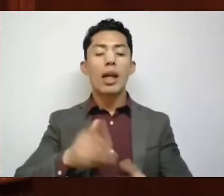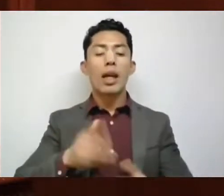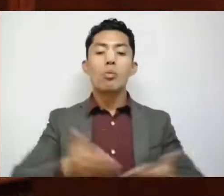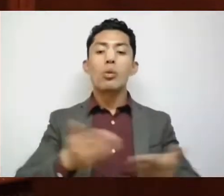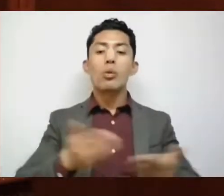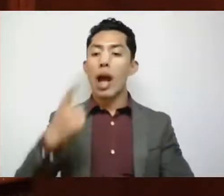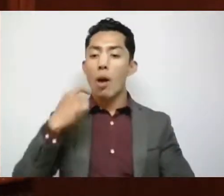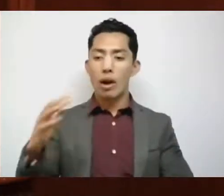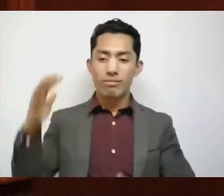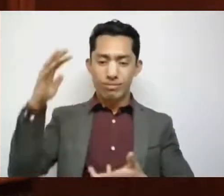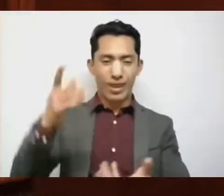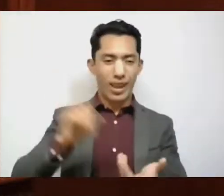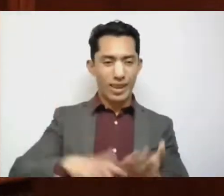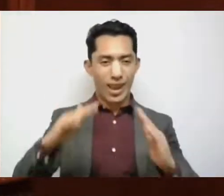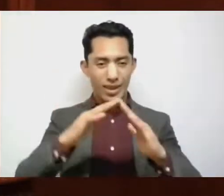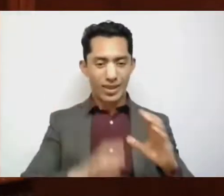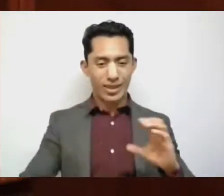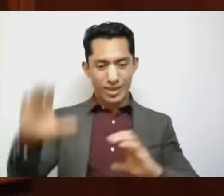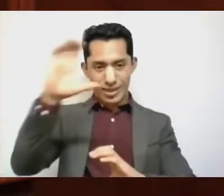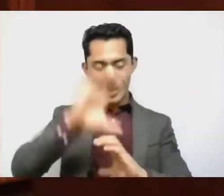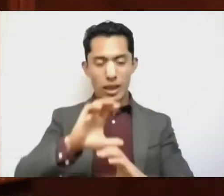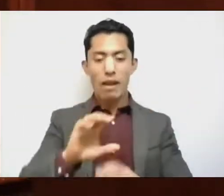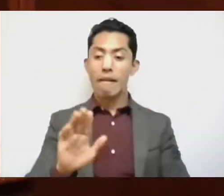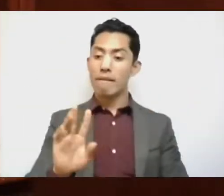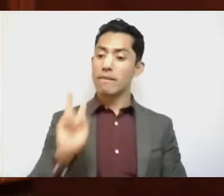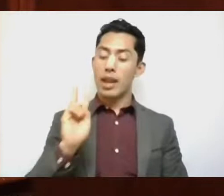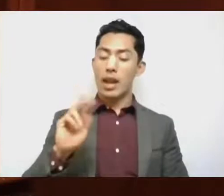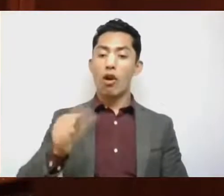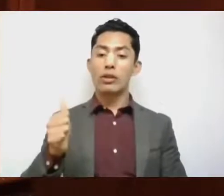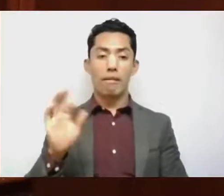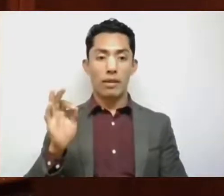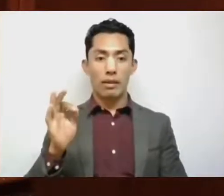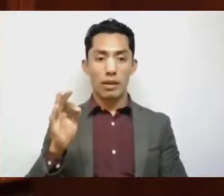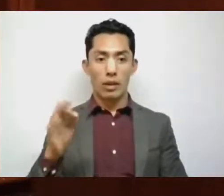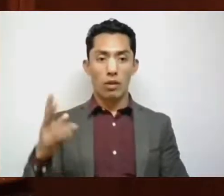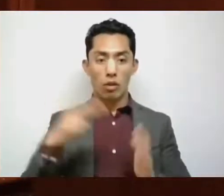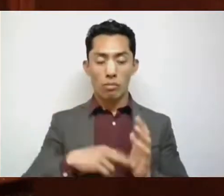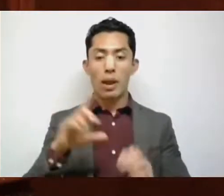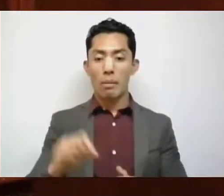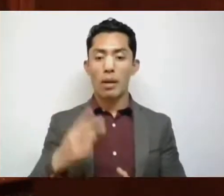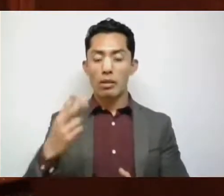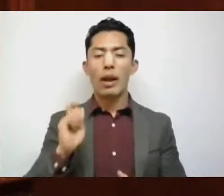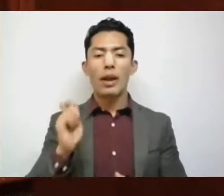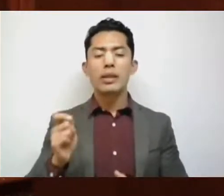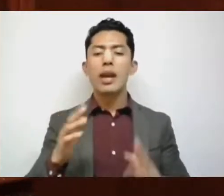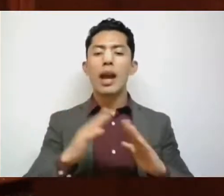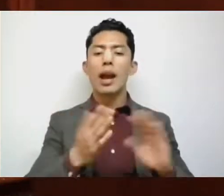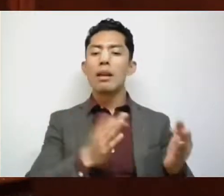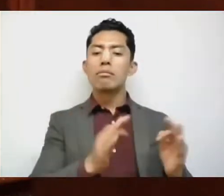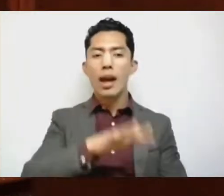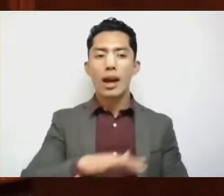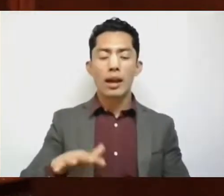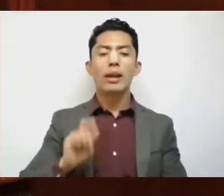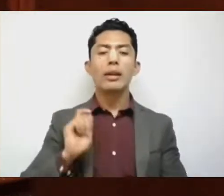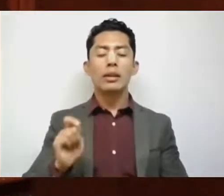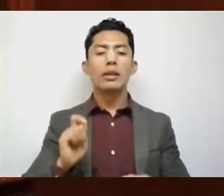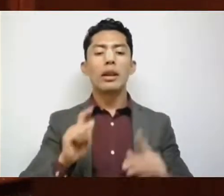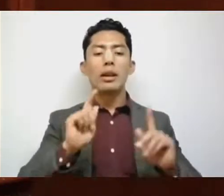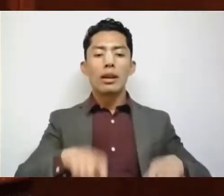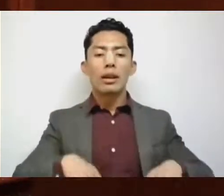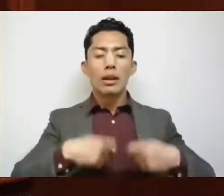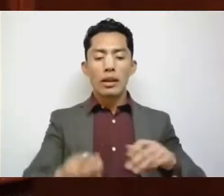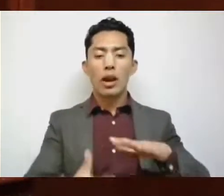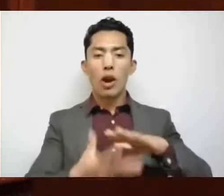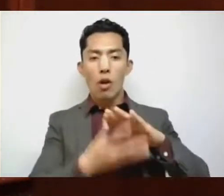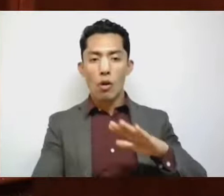el pasado viernes 11 de febrero del 2022 a vecinos de la zona mediante. Una copia